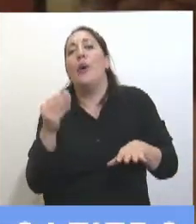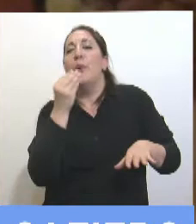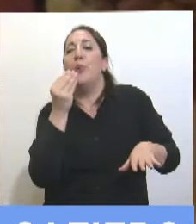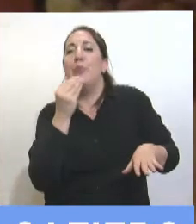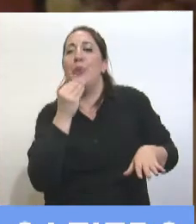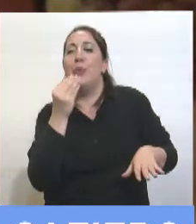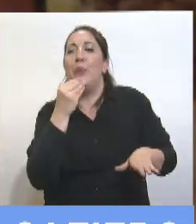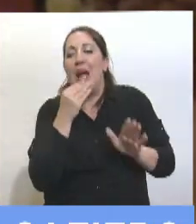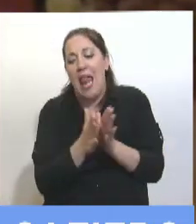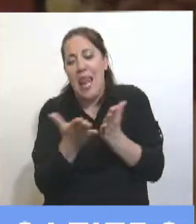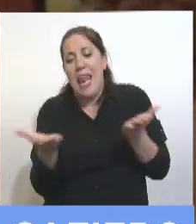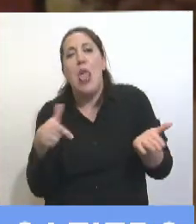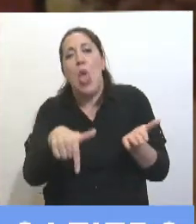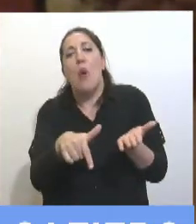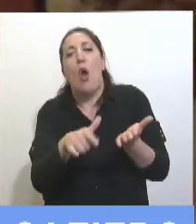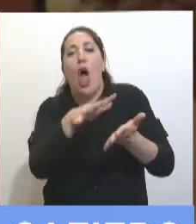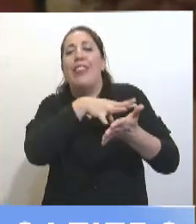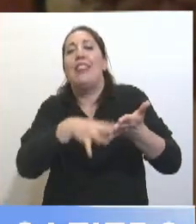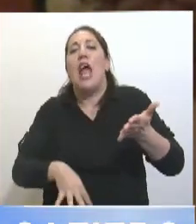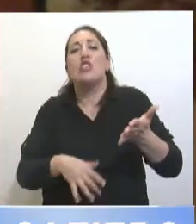atrás de libros de texto educativo.